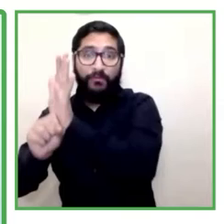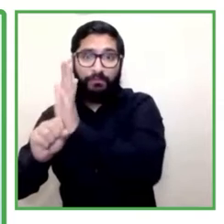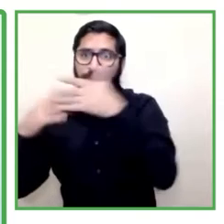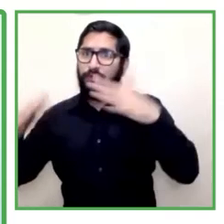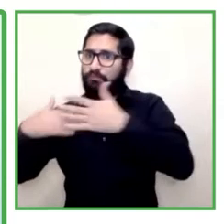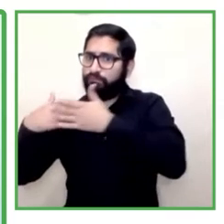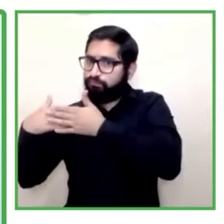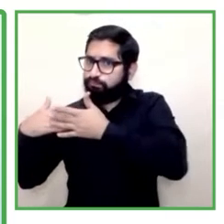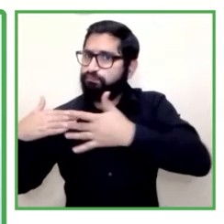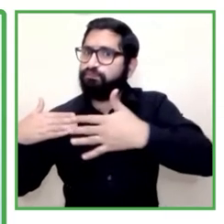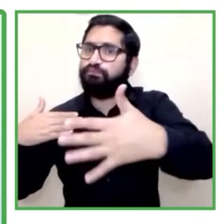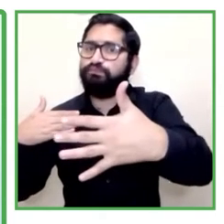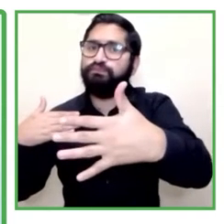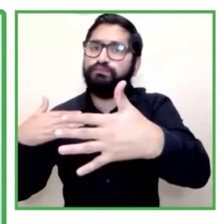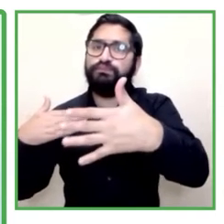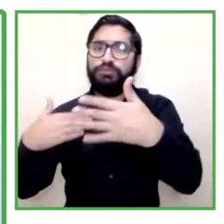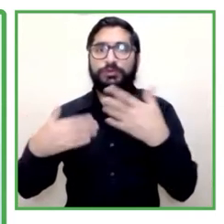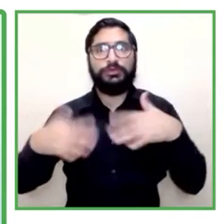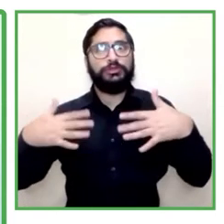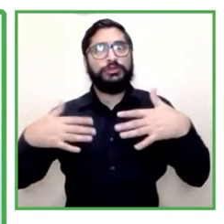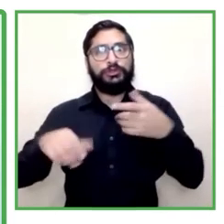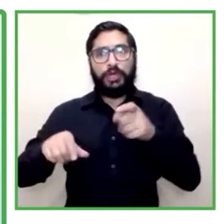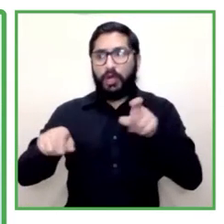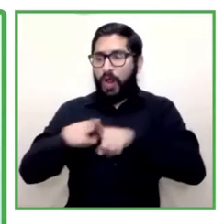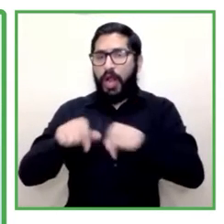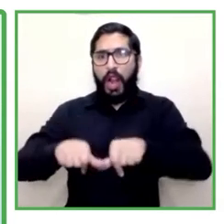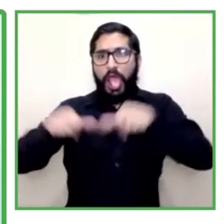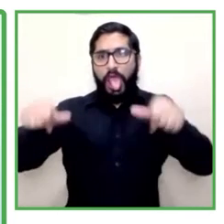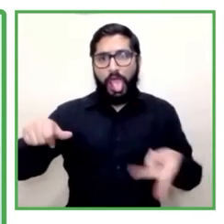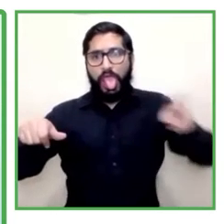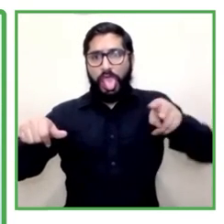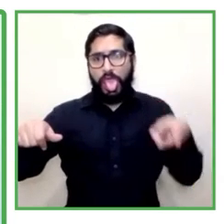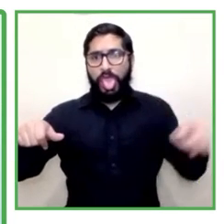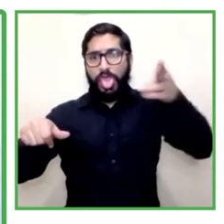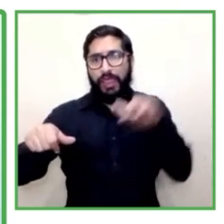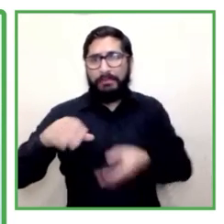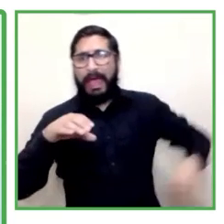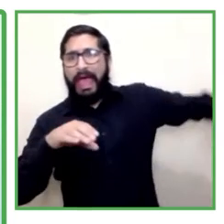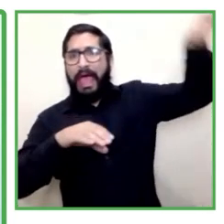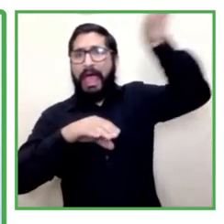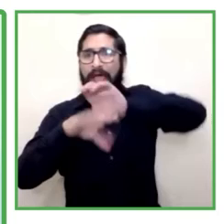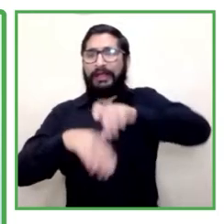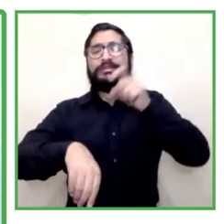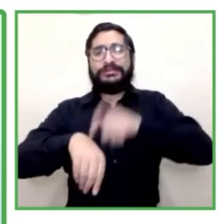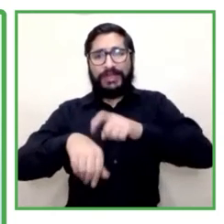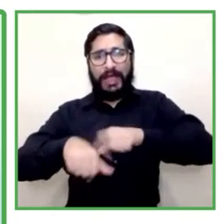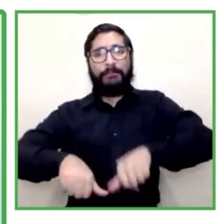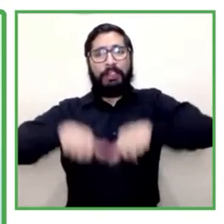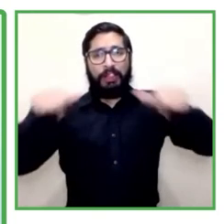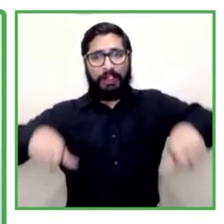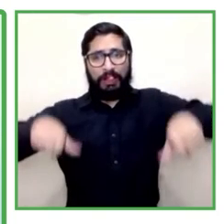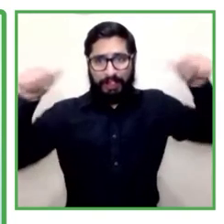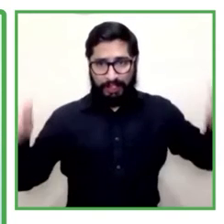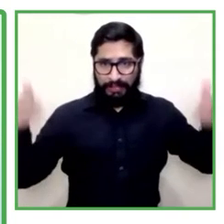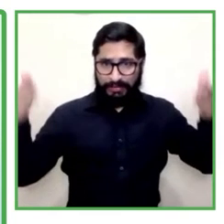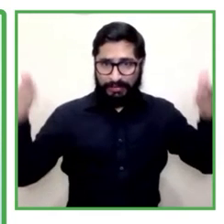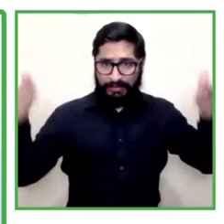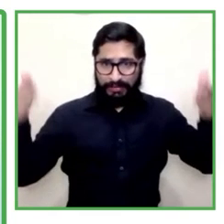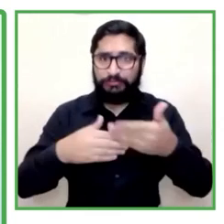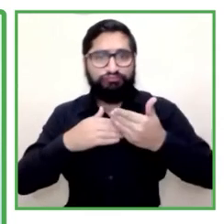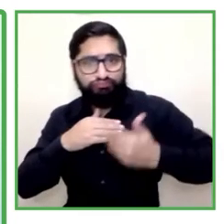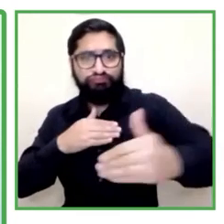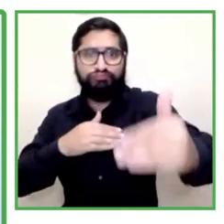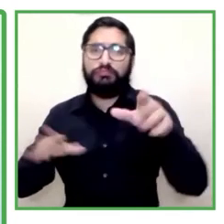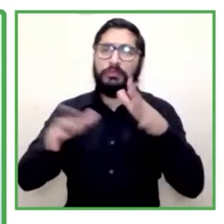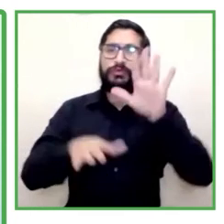También, en el periodo prepandemia, hubo un seguimiento independiente que dio cuenta que un 56% de nuestros participantes